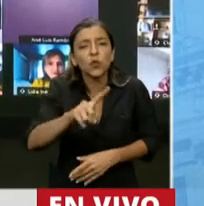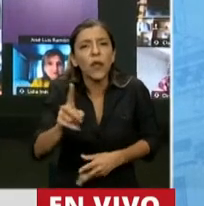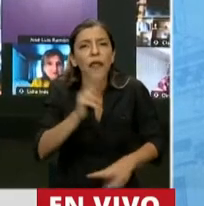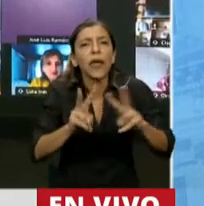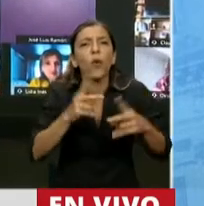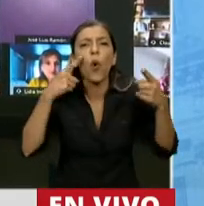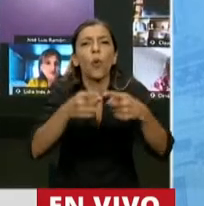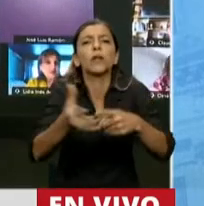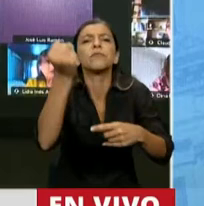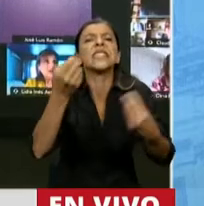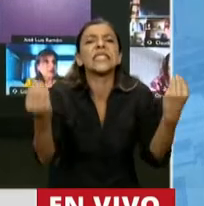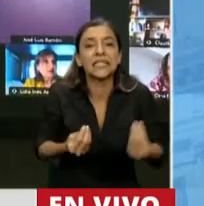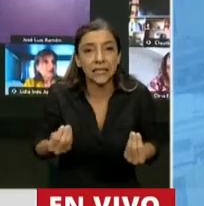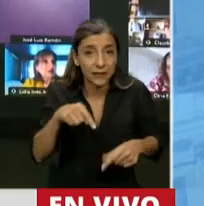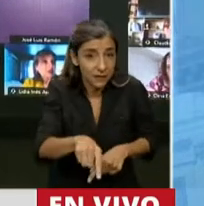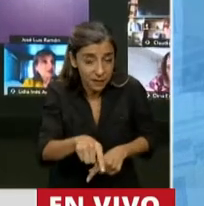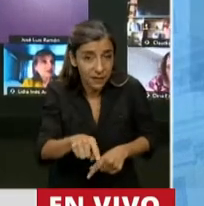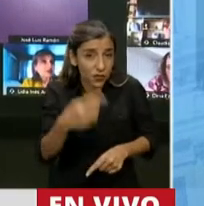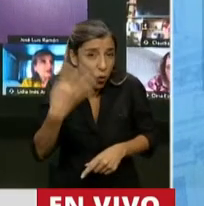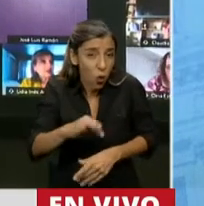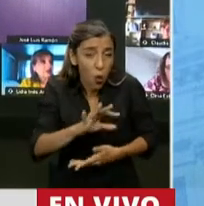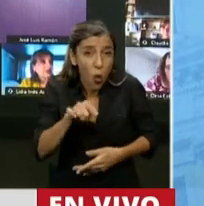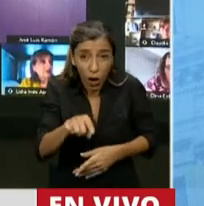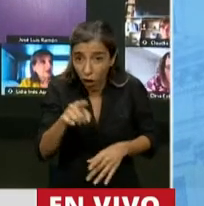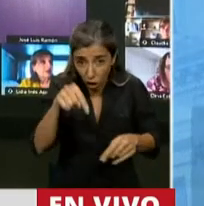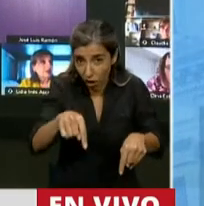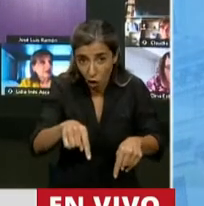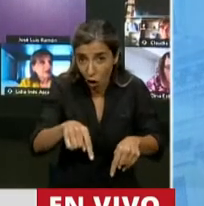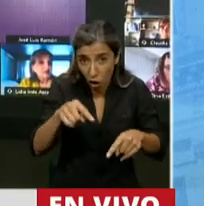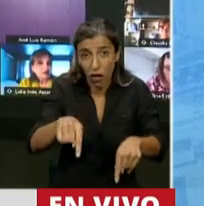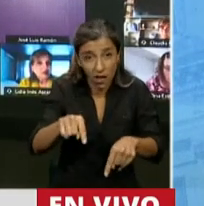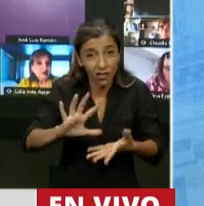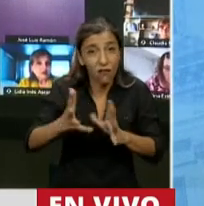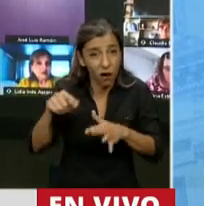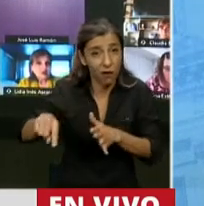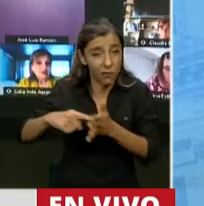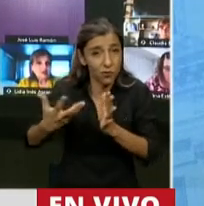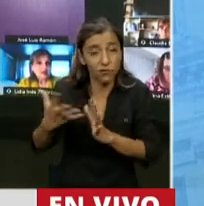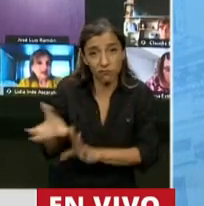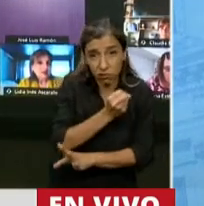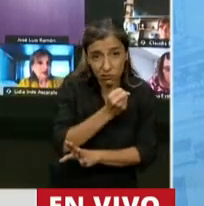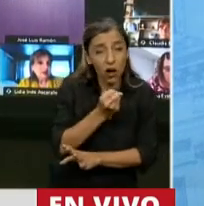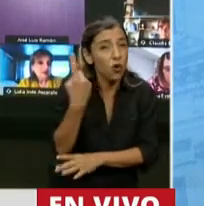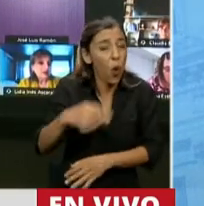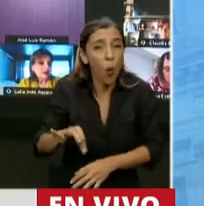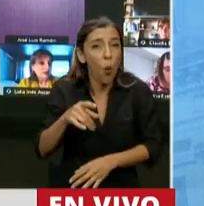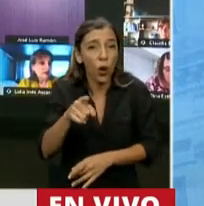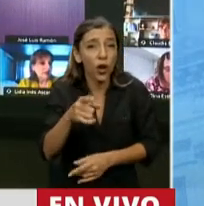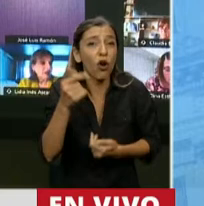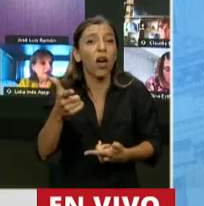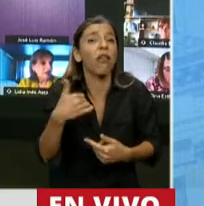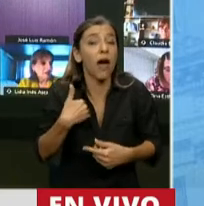Porque esto, lo único que hace, en definitiva, esto que hoy están haciendo con la ciudad de Buenos Aires, es crear más